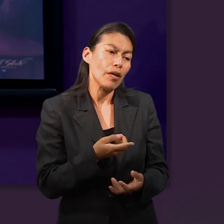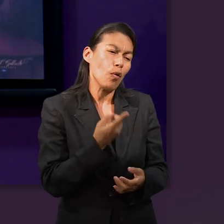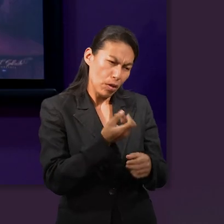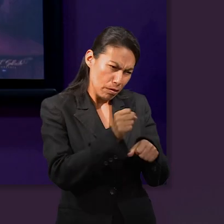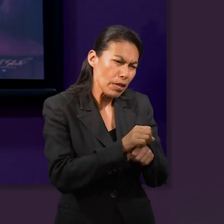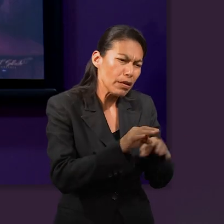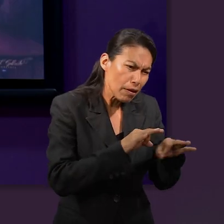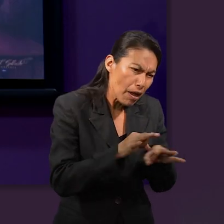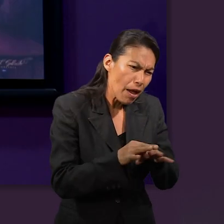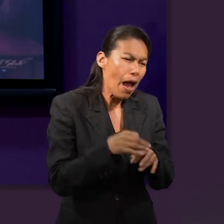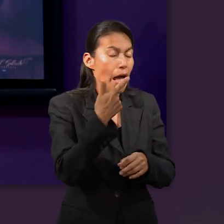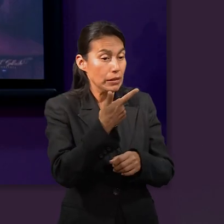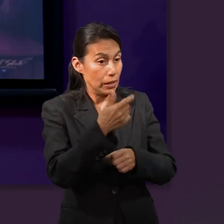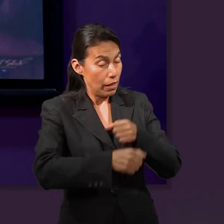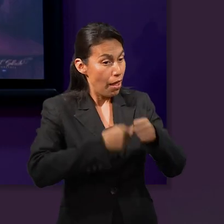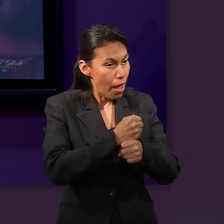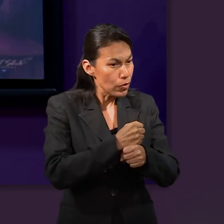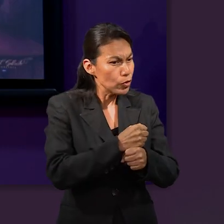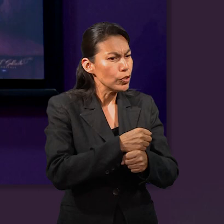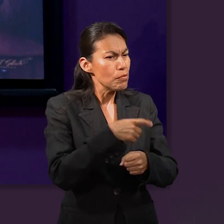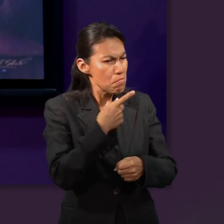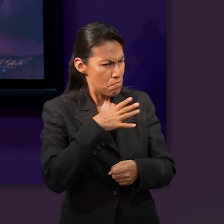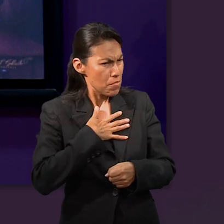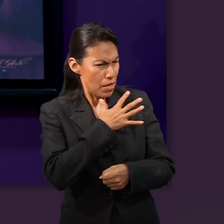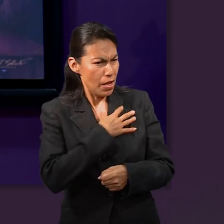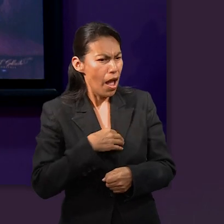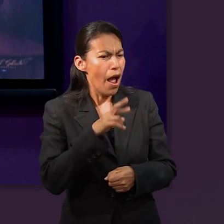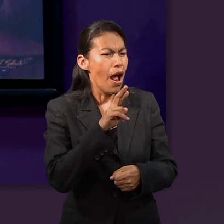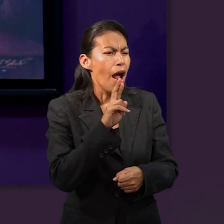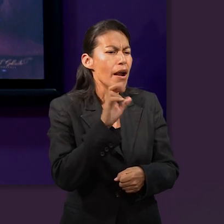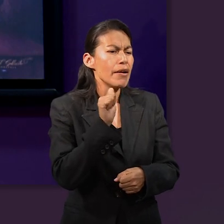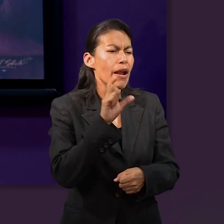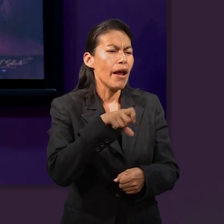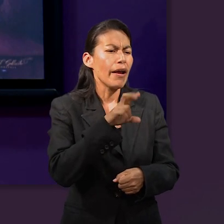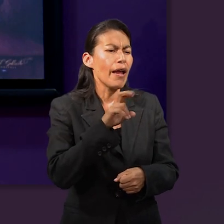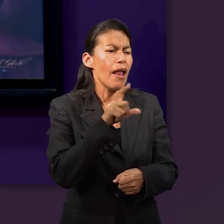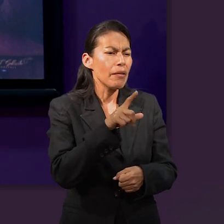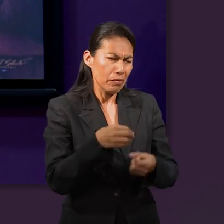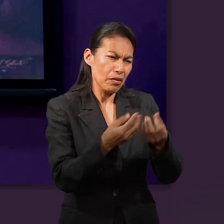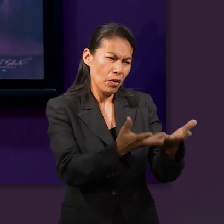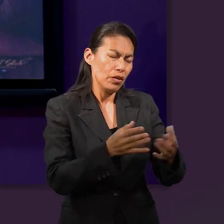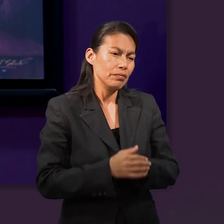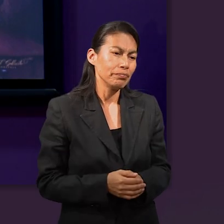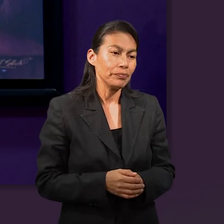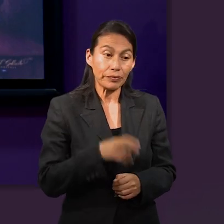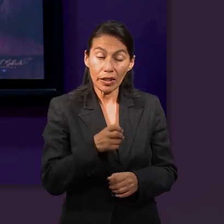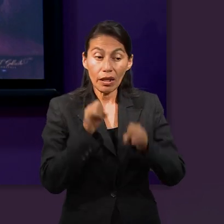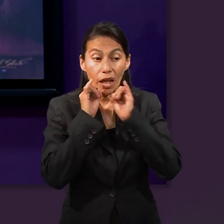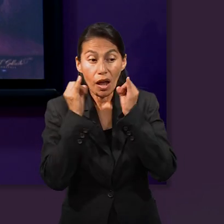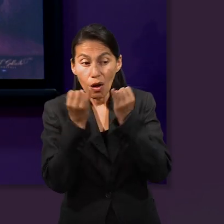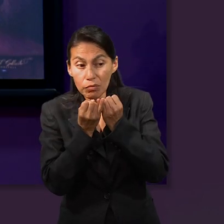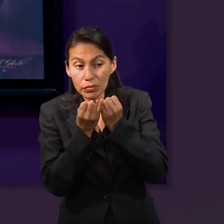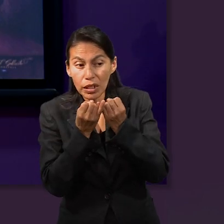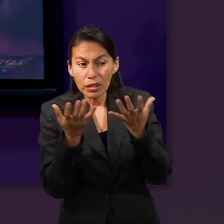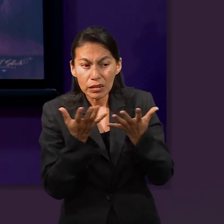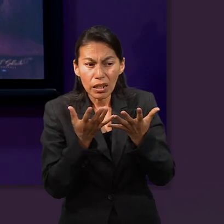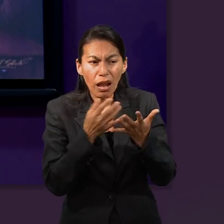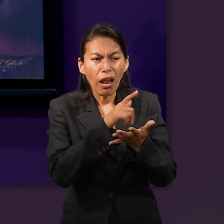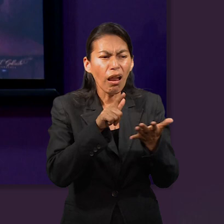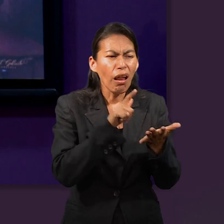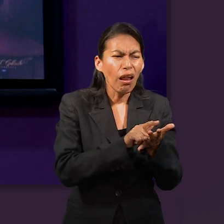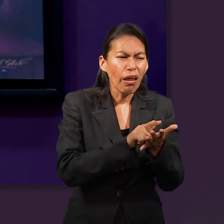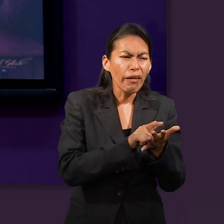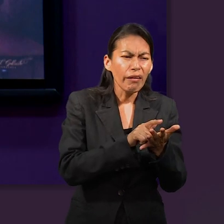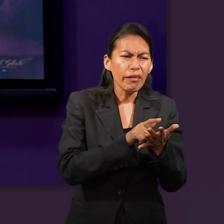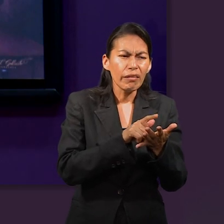trabájame otra semana, otros siete años, y te doy a Raquel. Y pues Jacob, se le